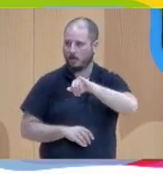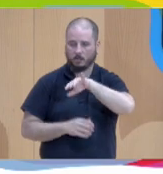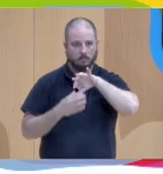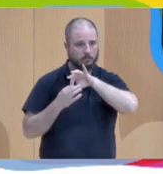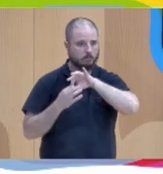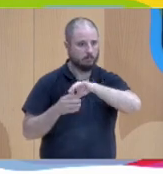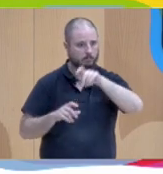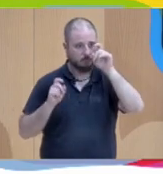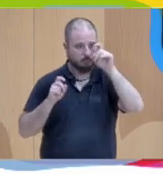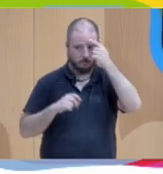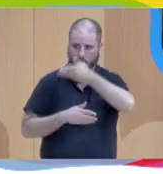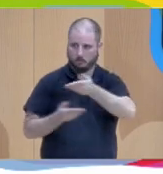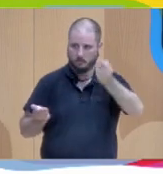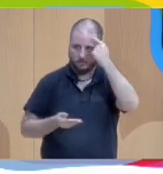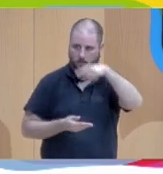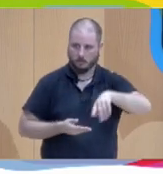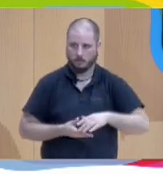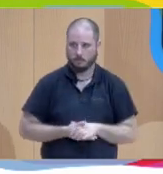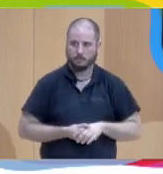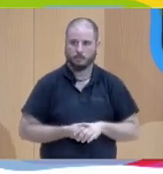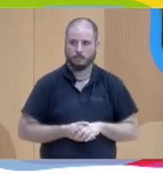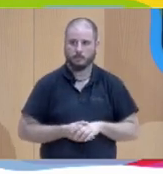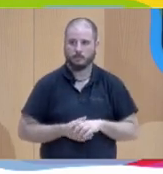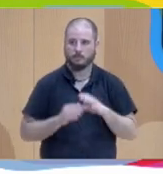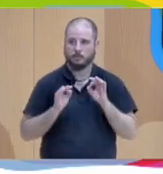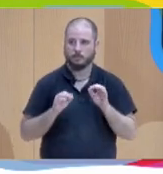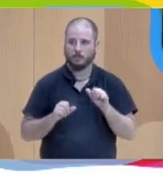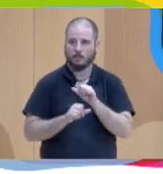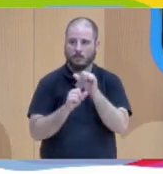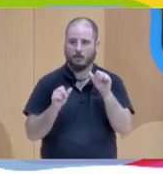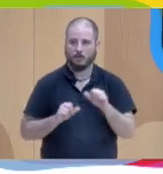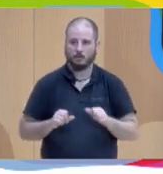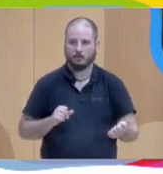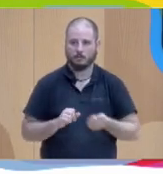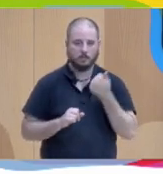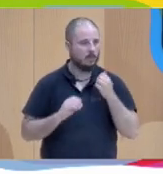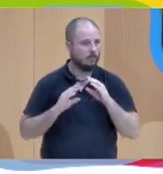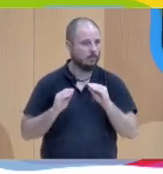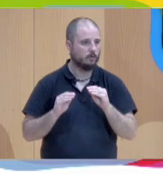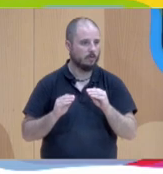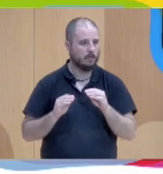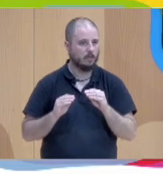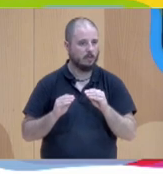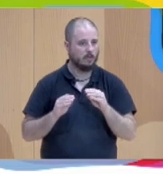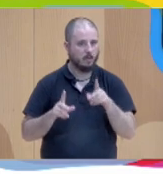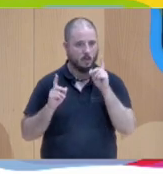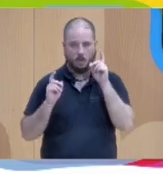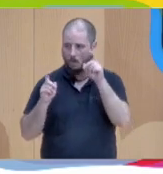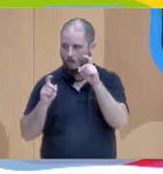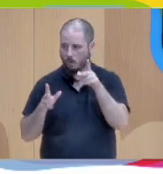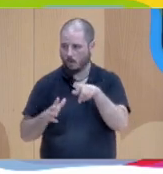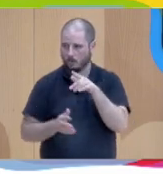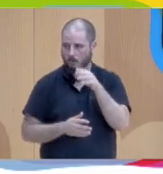sabrán entonces es una forma más de utilizar o de educar de trasladar